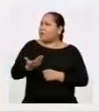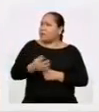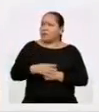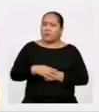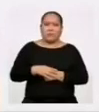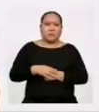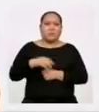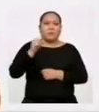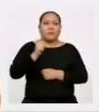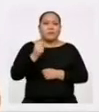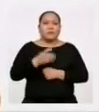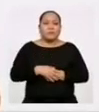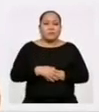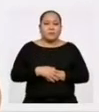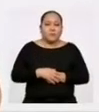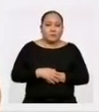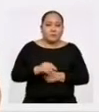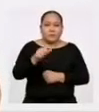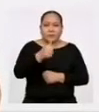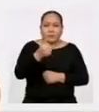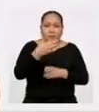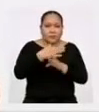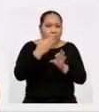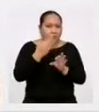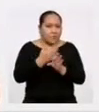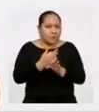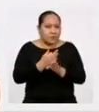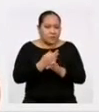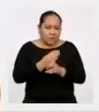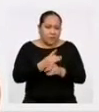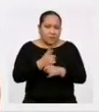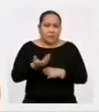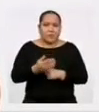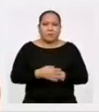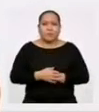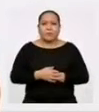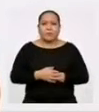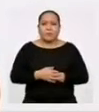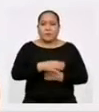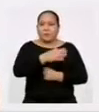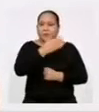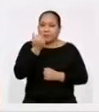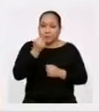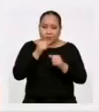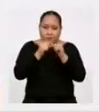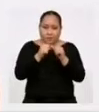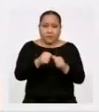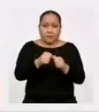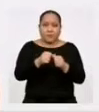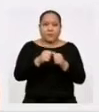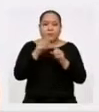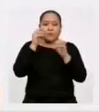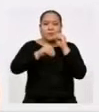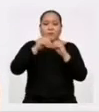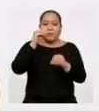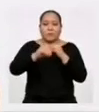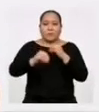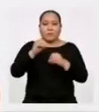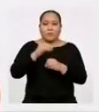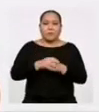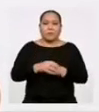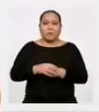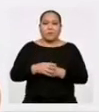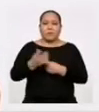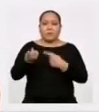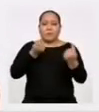Así es Hay otras medidas de tendencia central Lo mejor es que sigamos desarrollando nuestra competencia